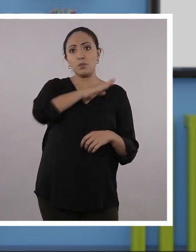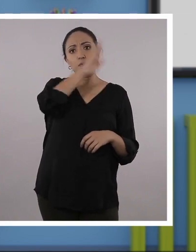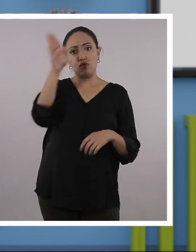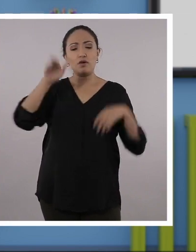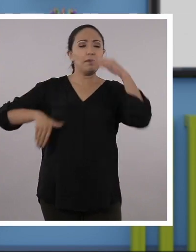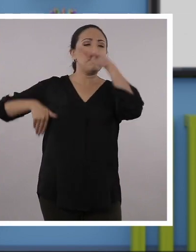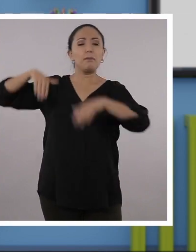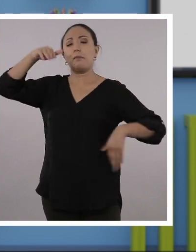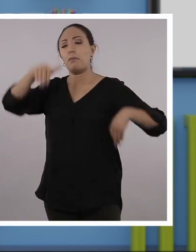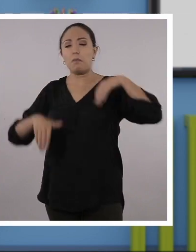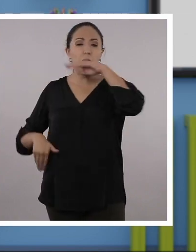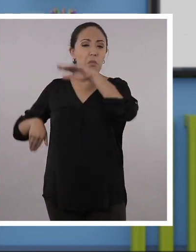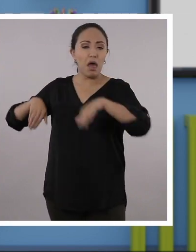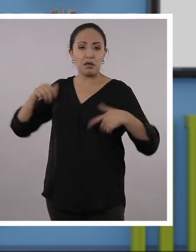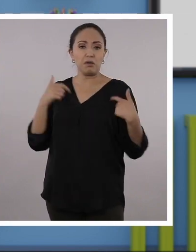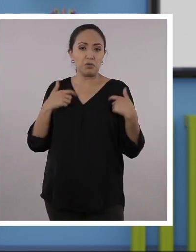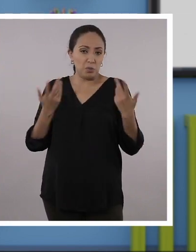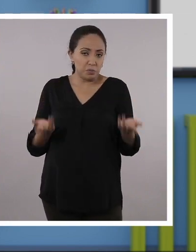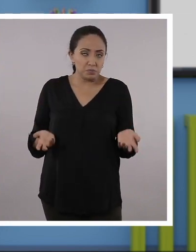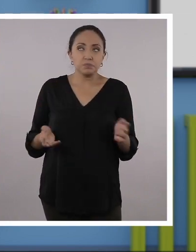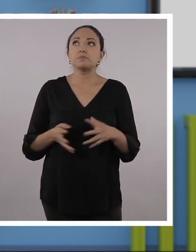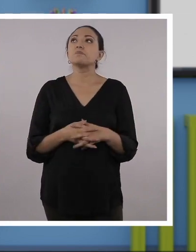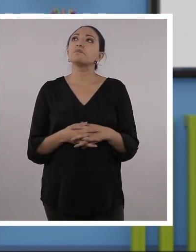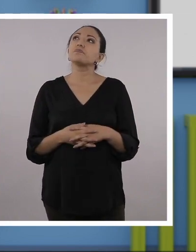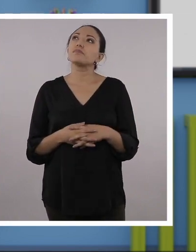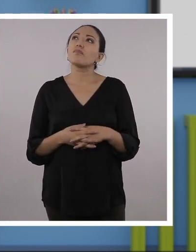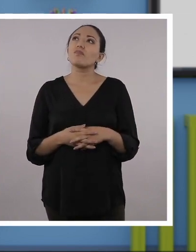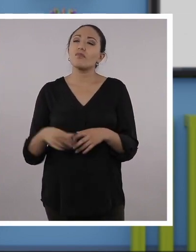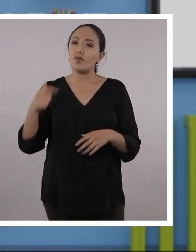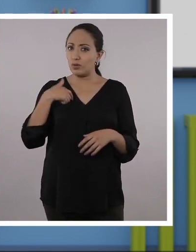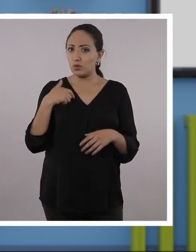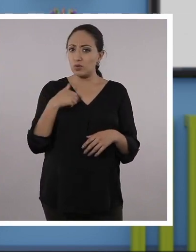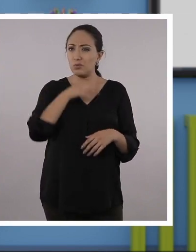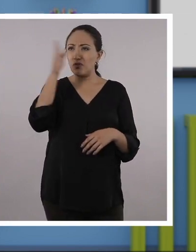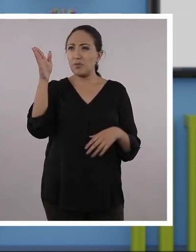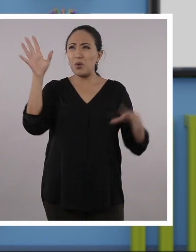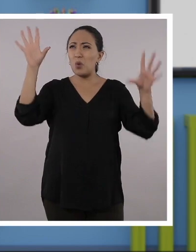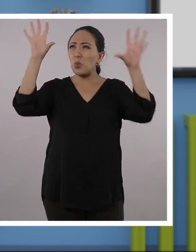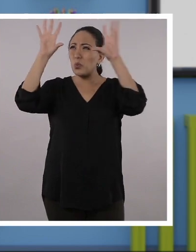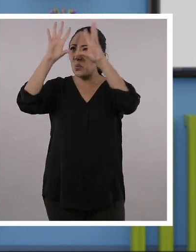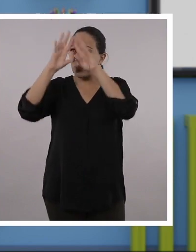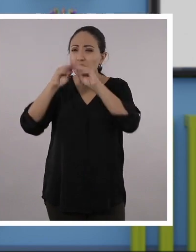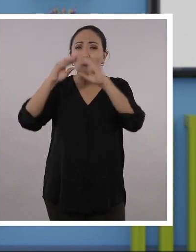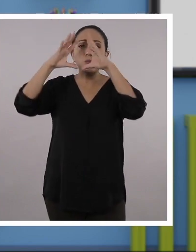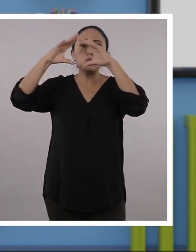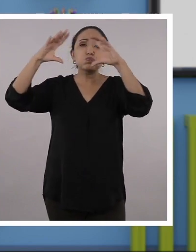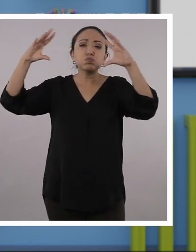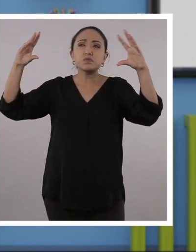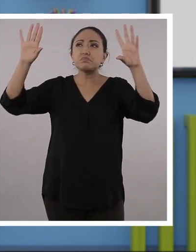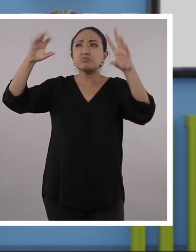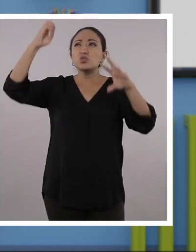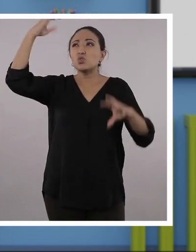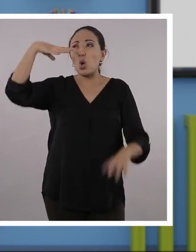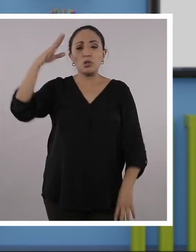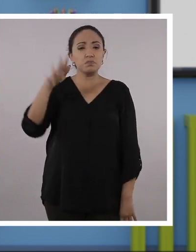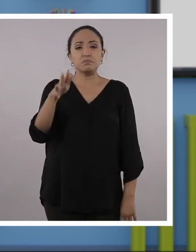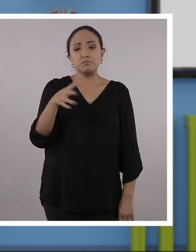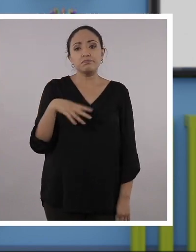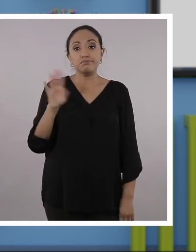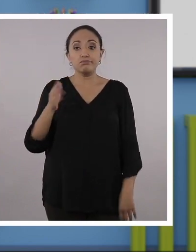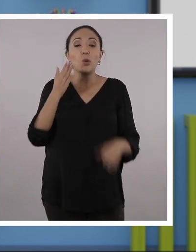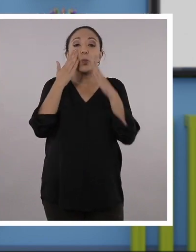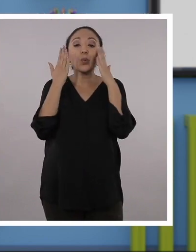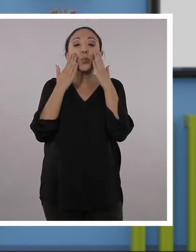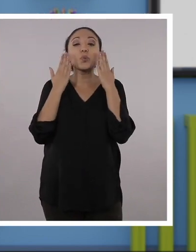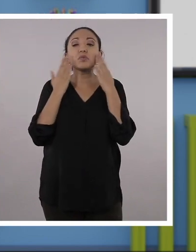playa. Me di un par de días en la playa y estuvo súper nublado. Y yo dije, mira, no está haciendo sol y no me